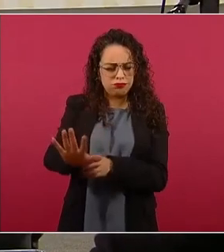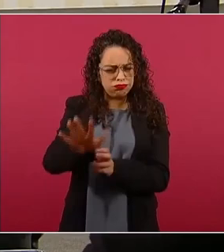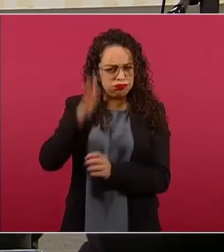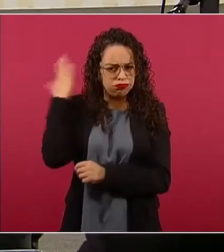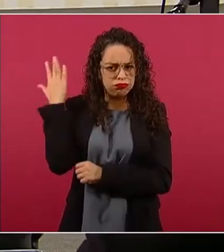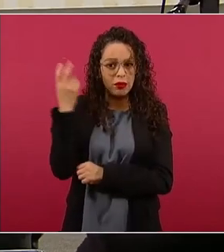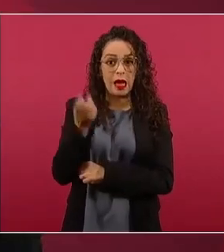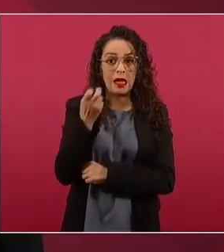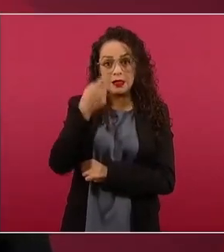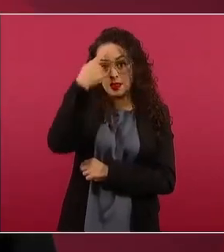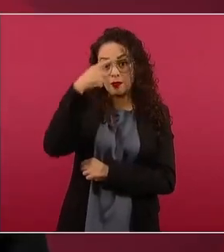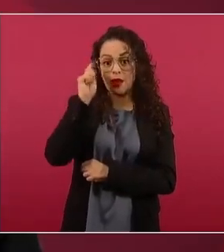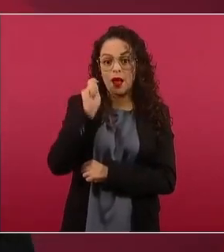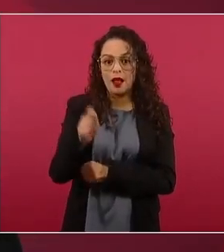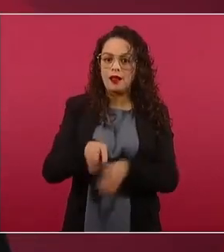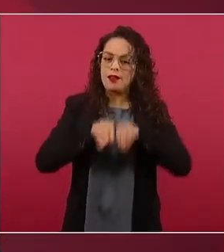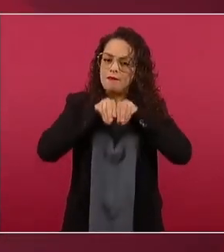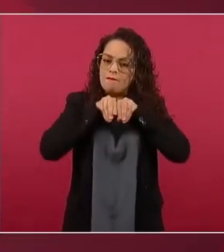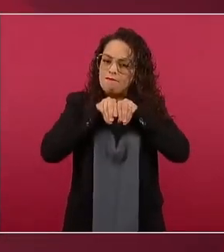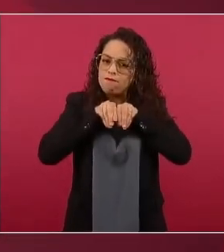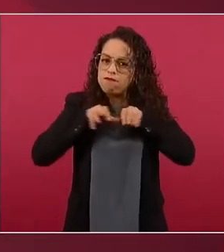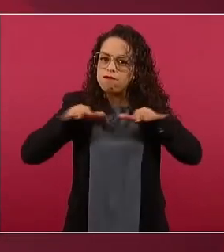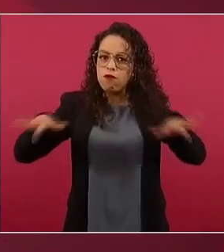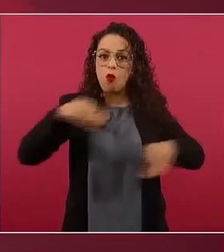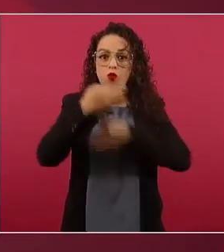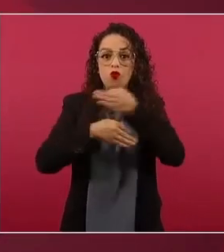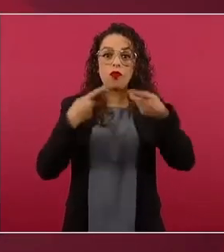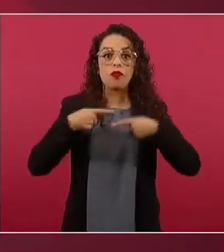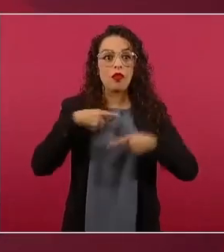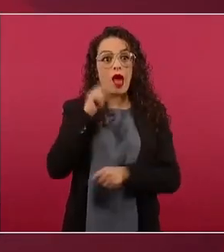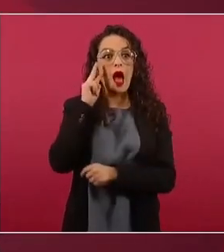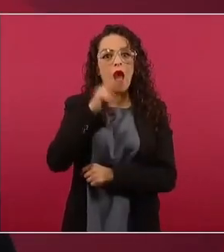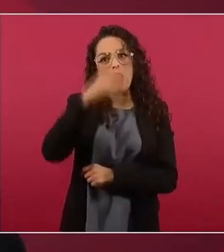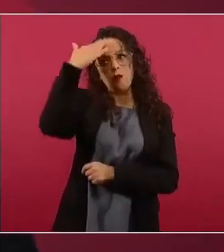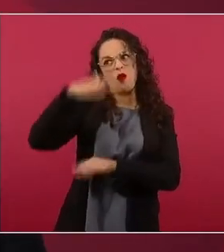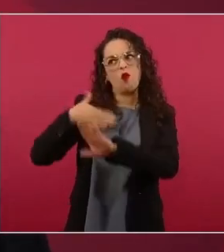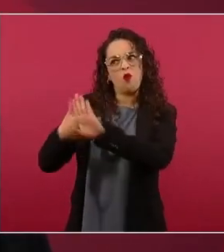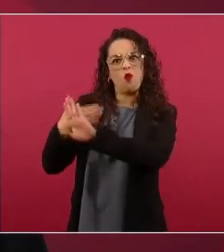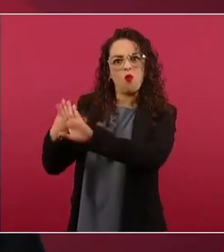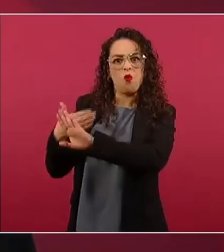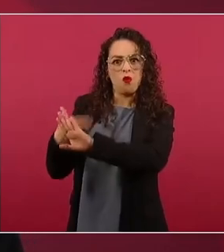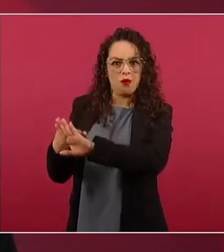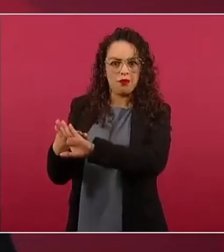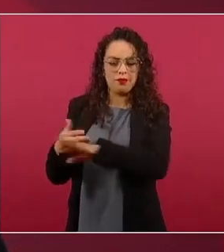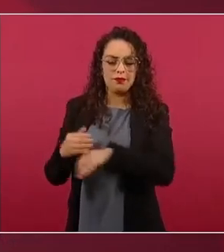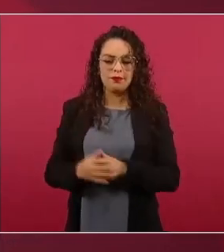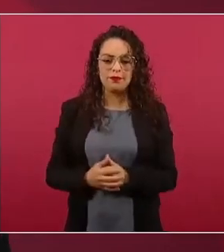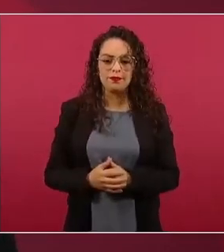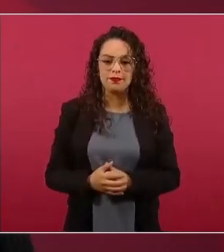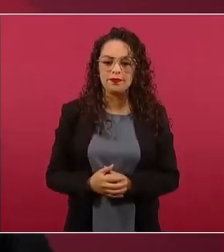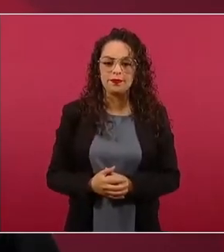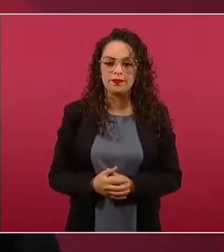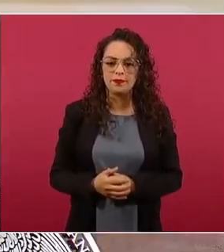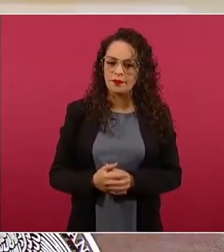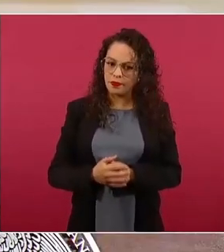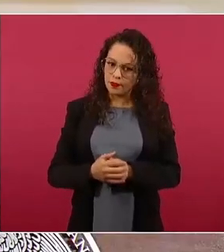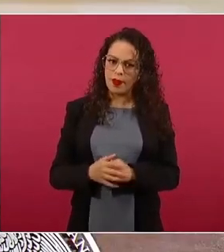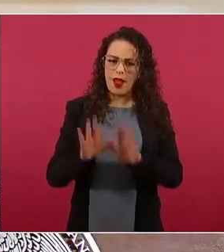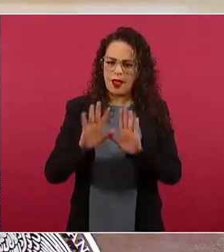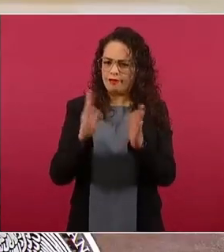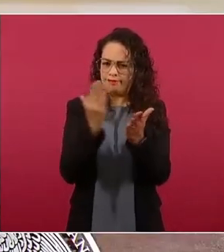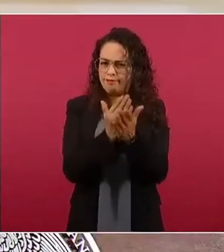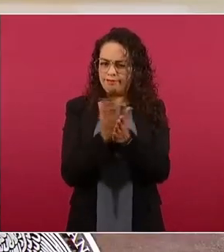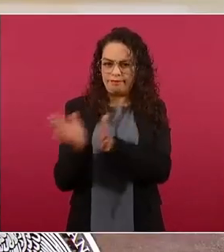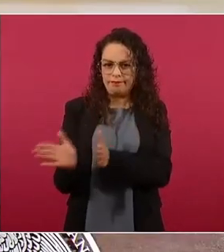generar e inflar tendencias. Hasta aquí esto, pero ya no vamos a hablar de cómo se